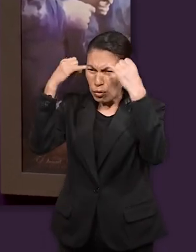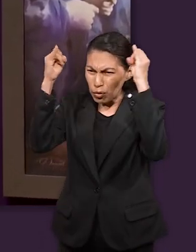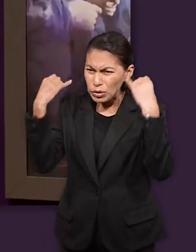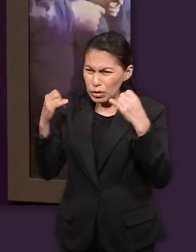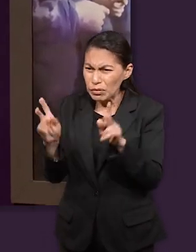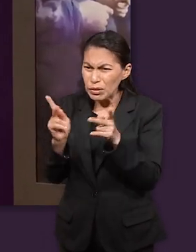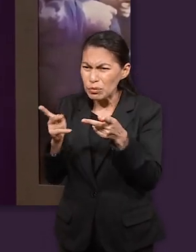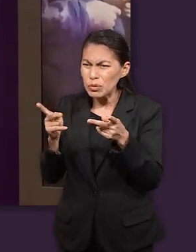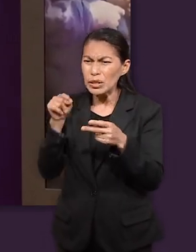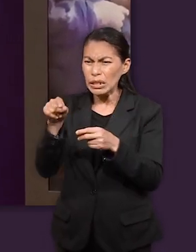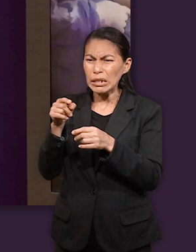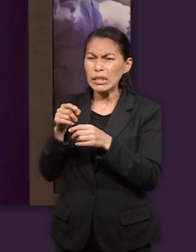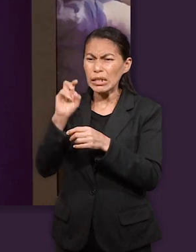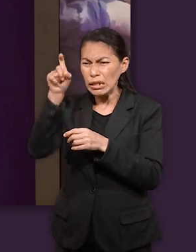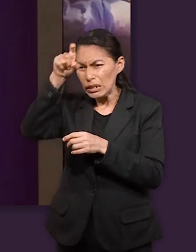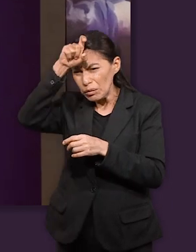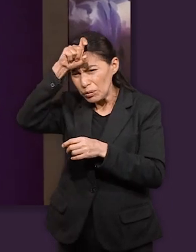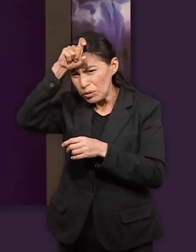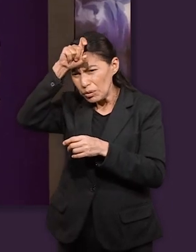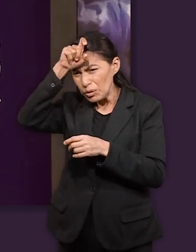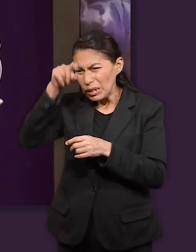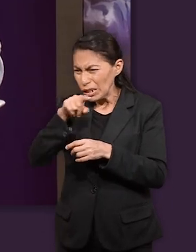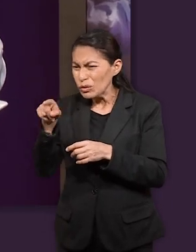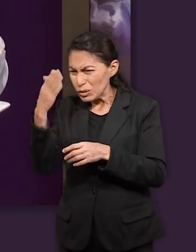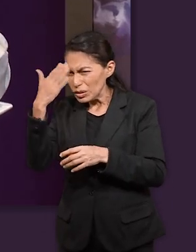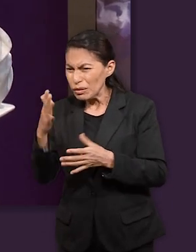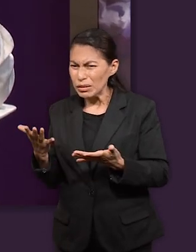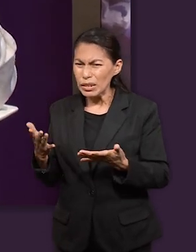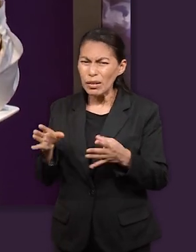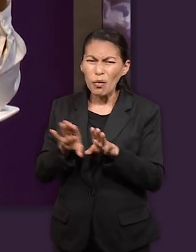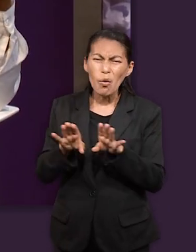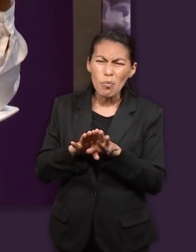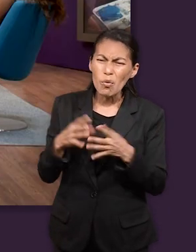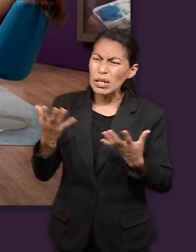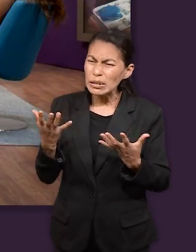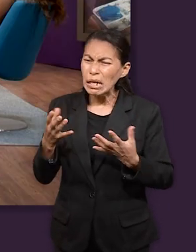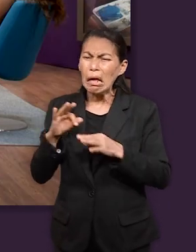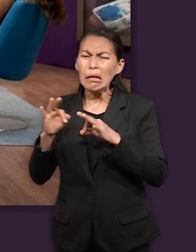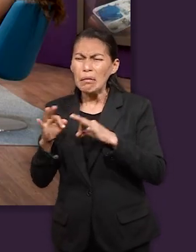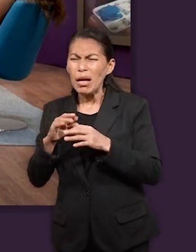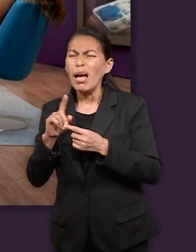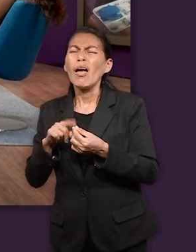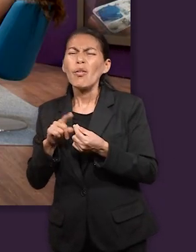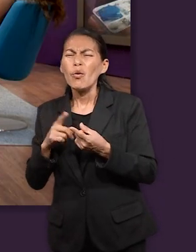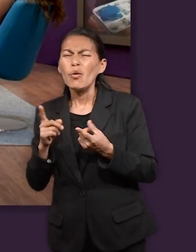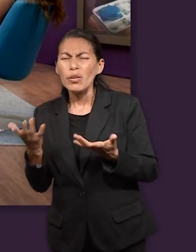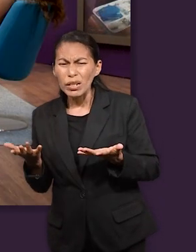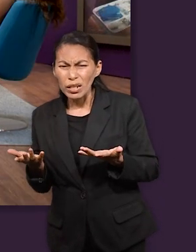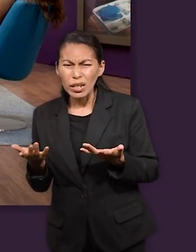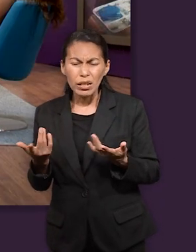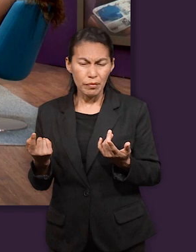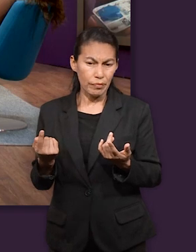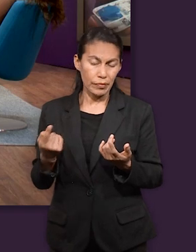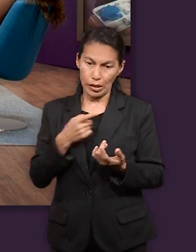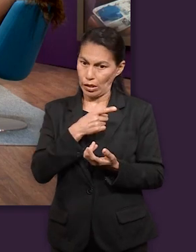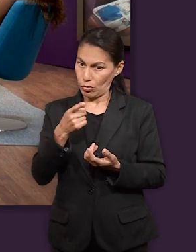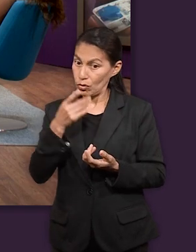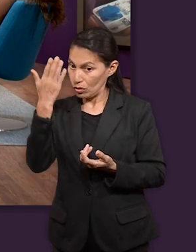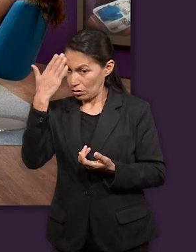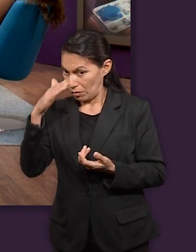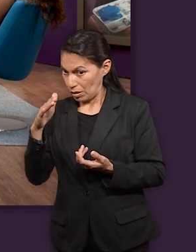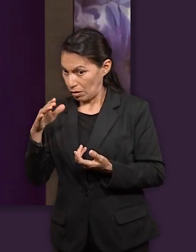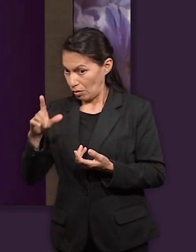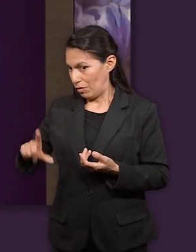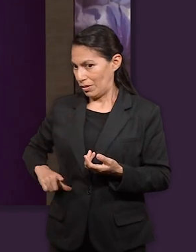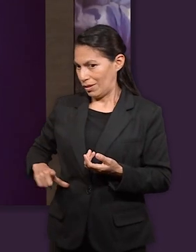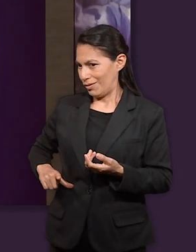con quién yo me pregunto si ellos sintieron curiosidad por saber dónde estaba José porque obviamente la idea de que él fuera un gobernador no era